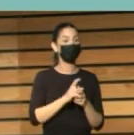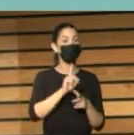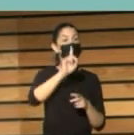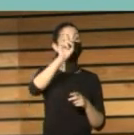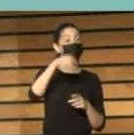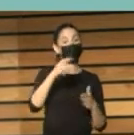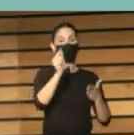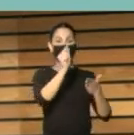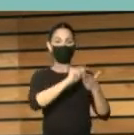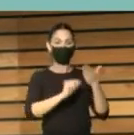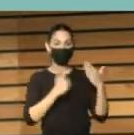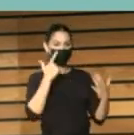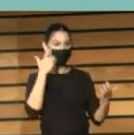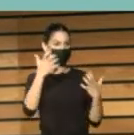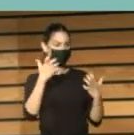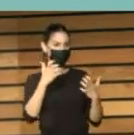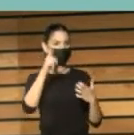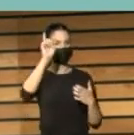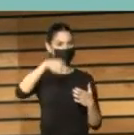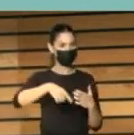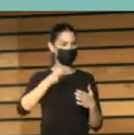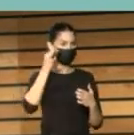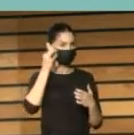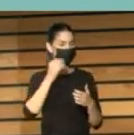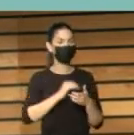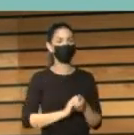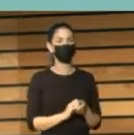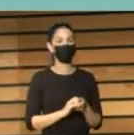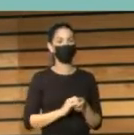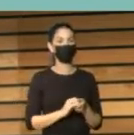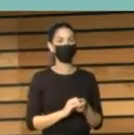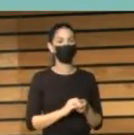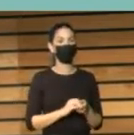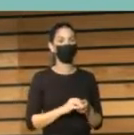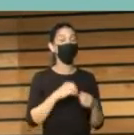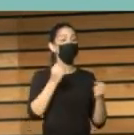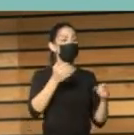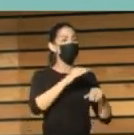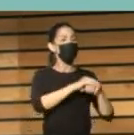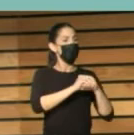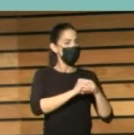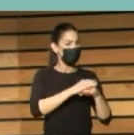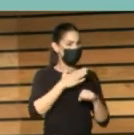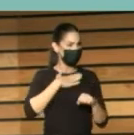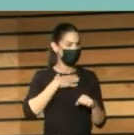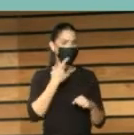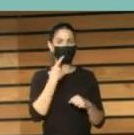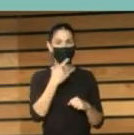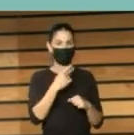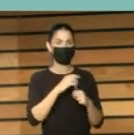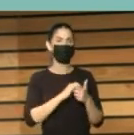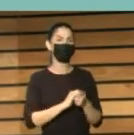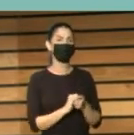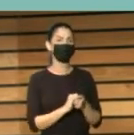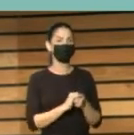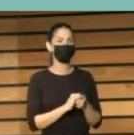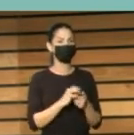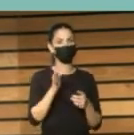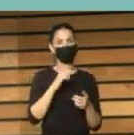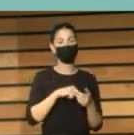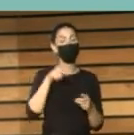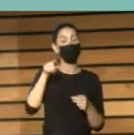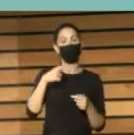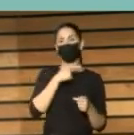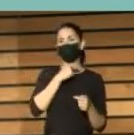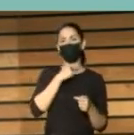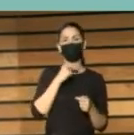que pasó su infancia y adolescencia en esta isla. Como dice un buen amigo mío a quien le gusta mirar siempre el lado positivo, lo